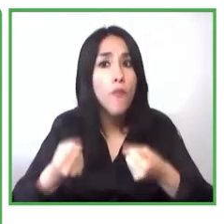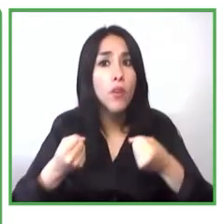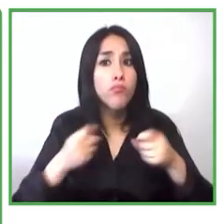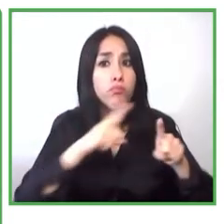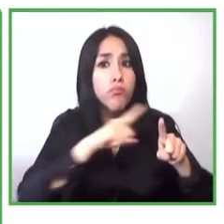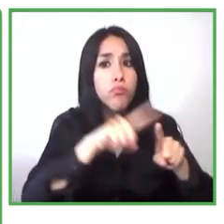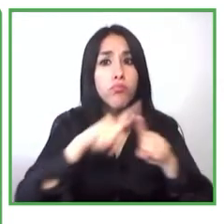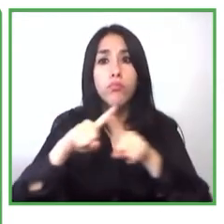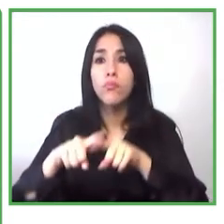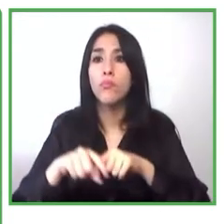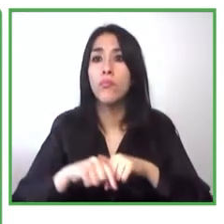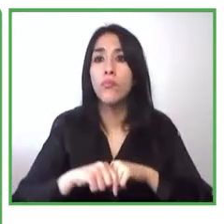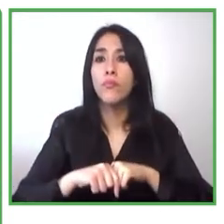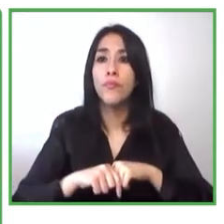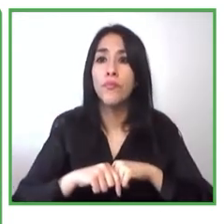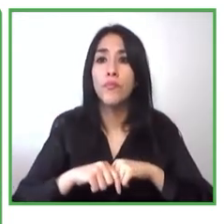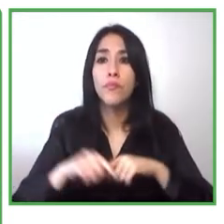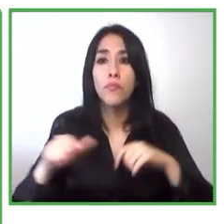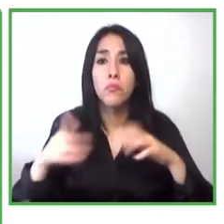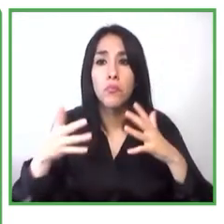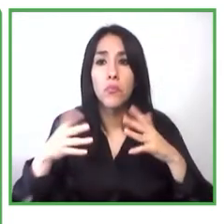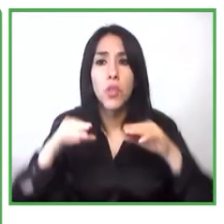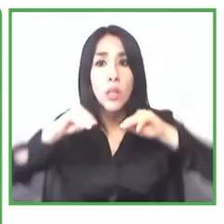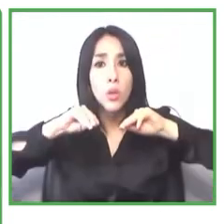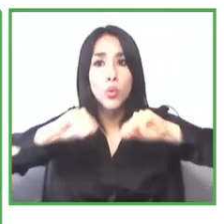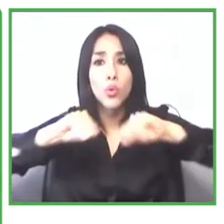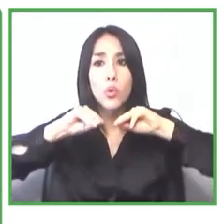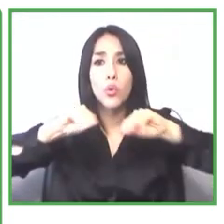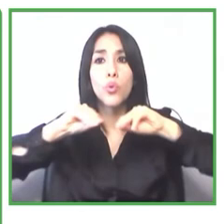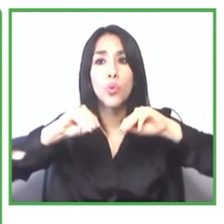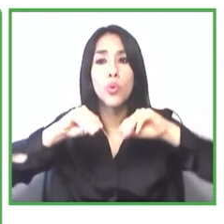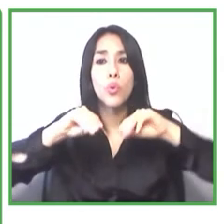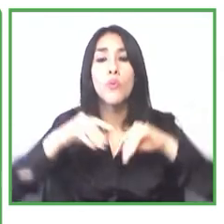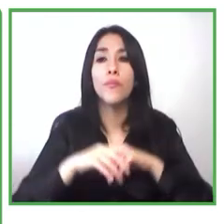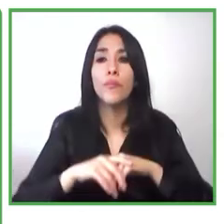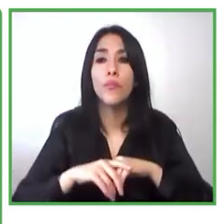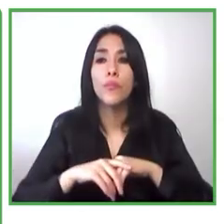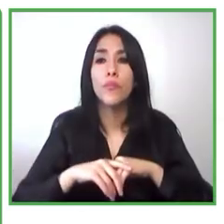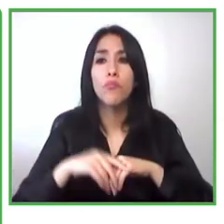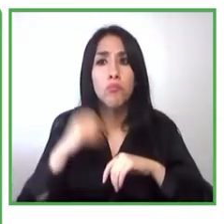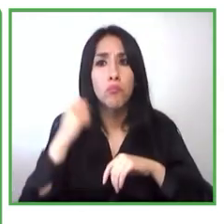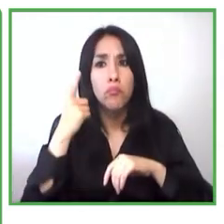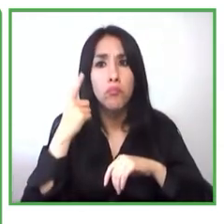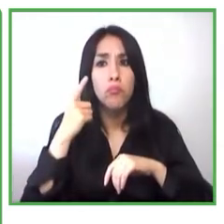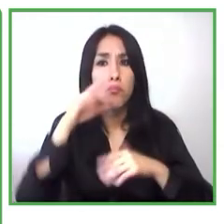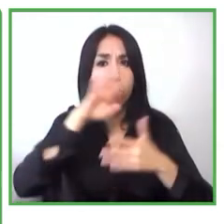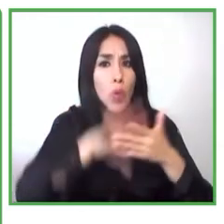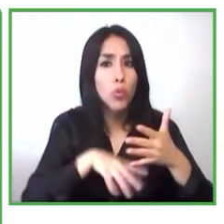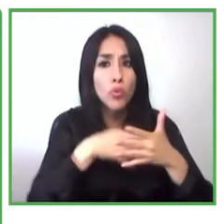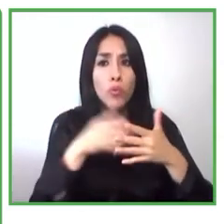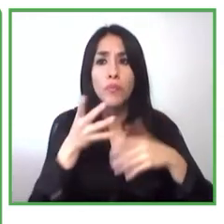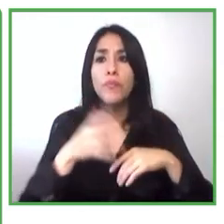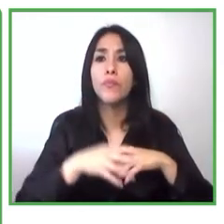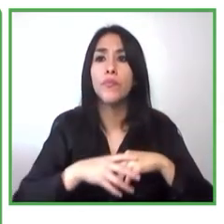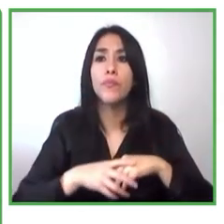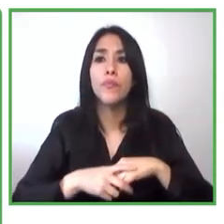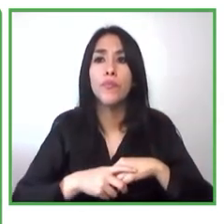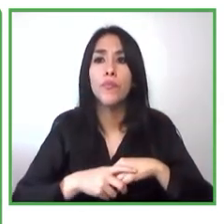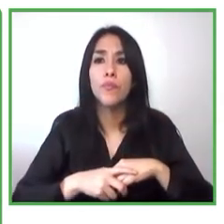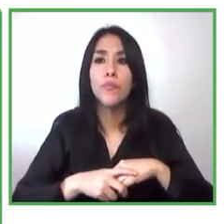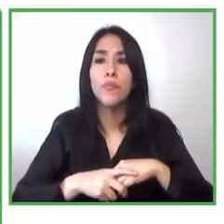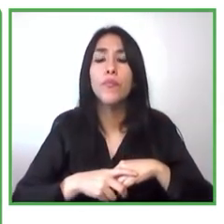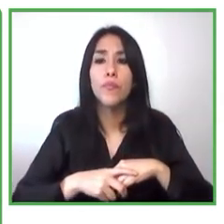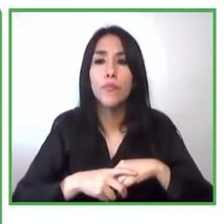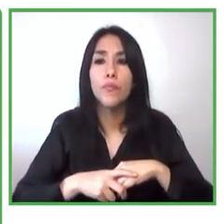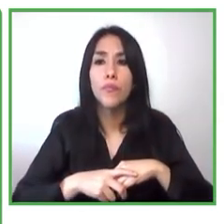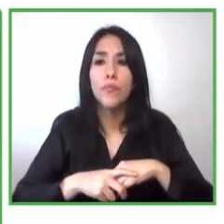entender el concepto y desarrollarlo para su negocio? si tuviéramos personas sordas ¿cómo lo podríamos hacer? ¿cuál es la